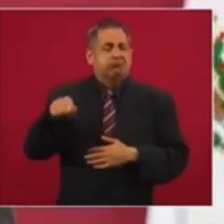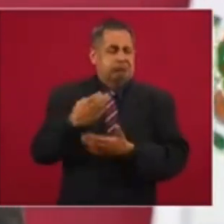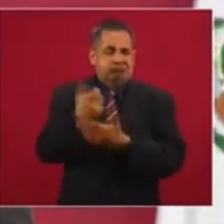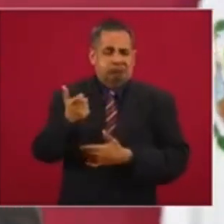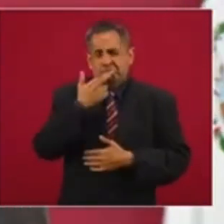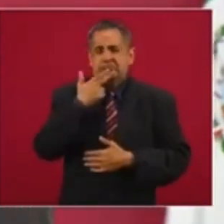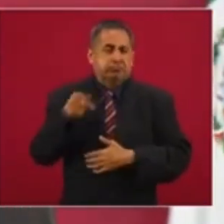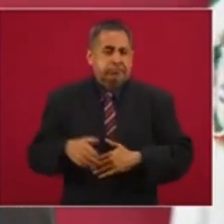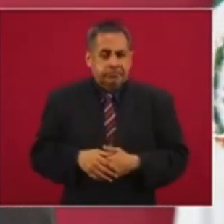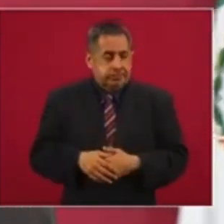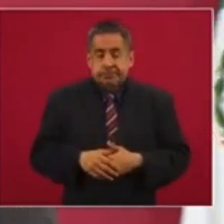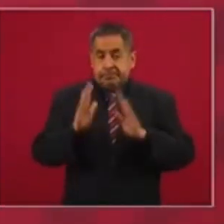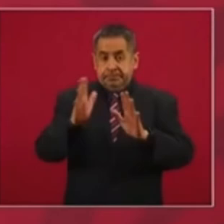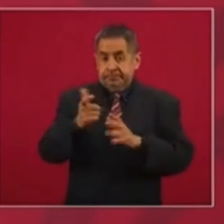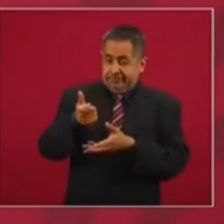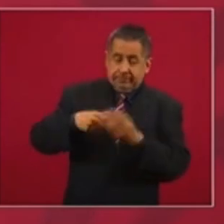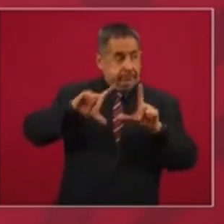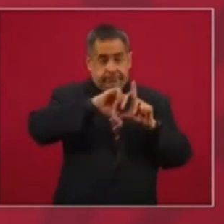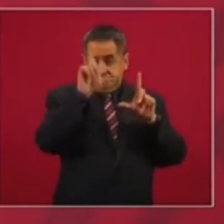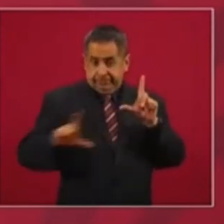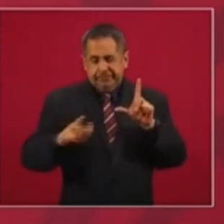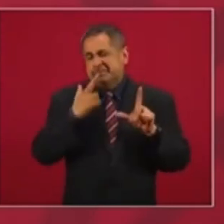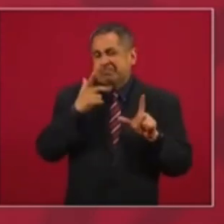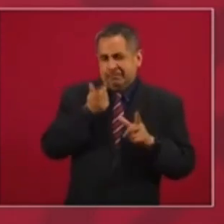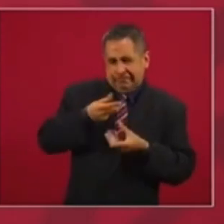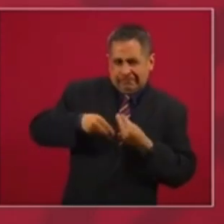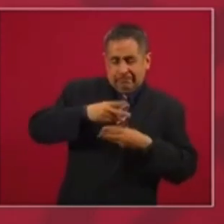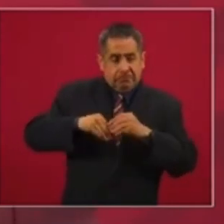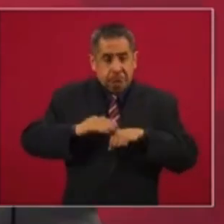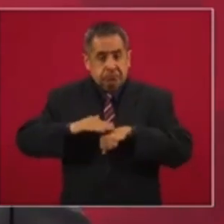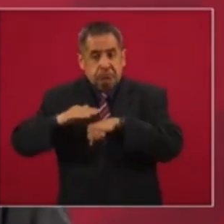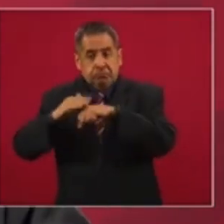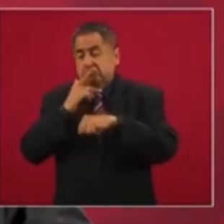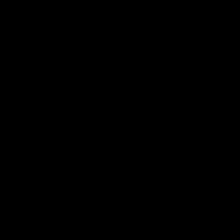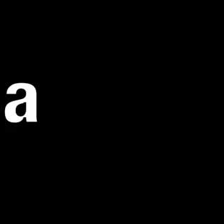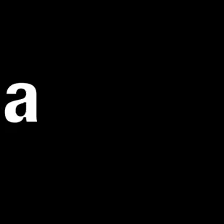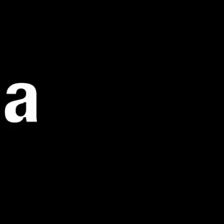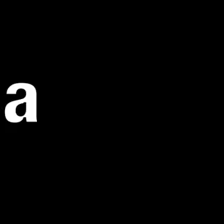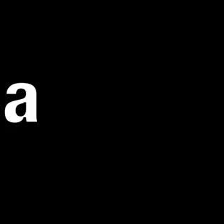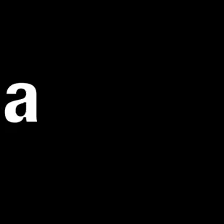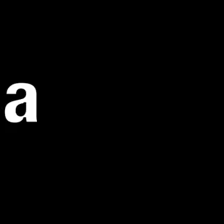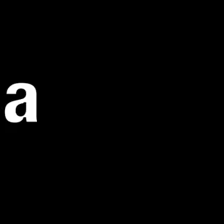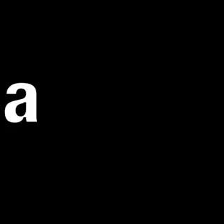economía. Ya hay una recuperación económica en el país también. Esto quiero dejarlo de manifiesto. ¡Gracias!